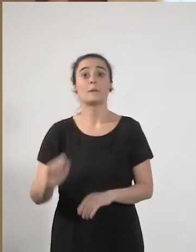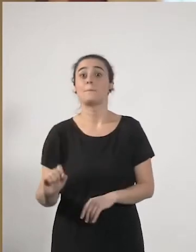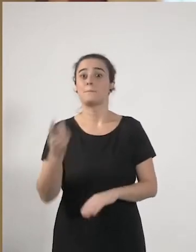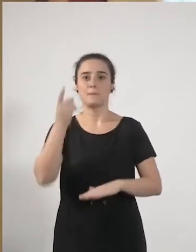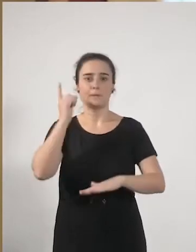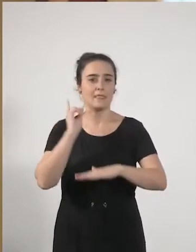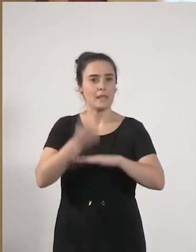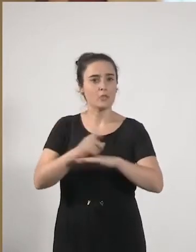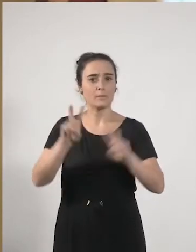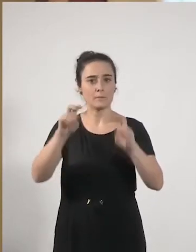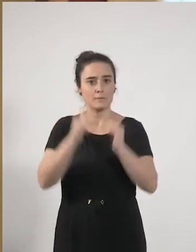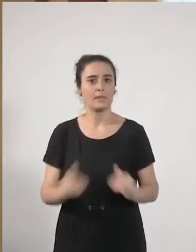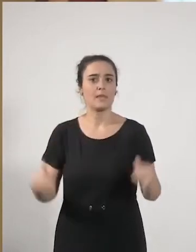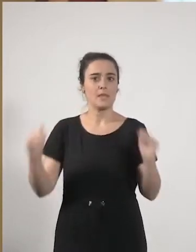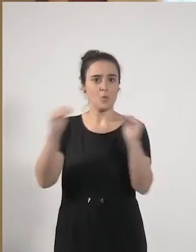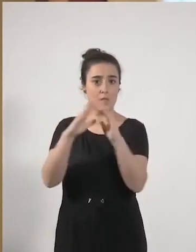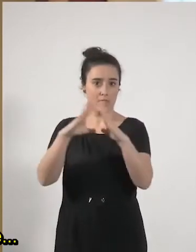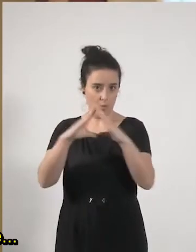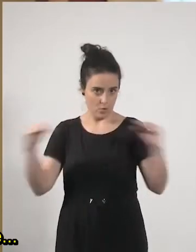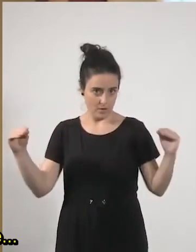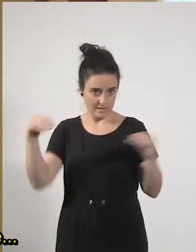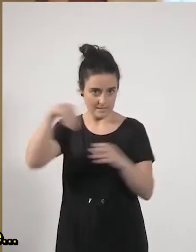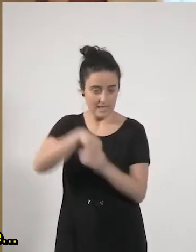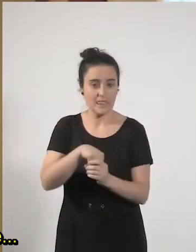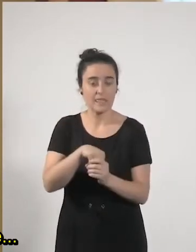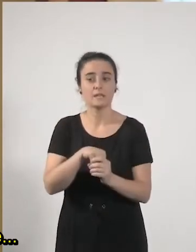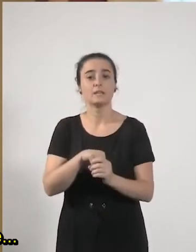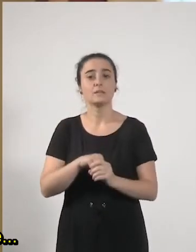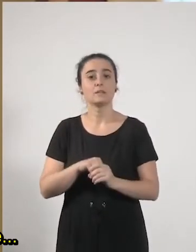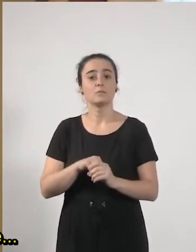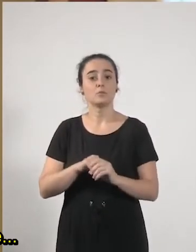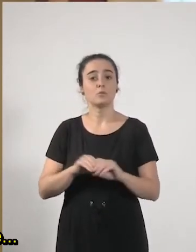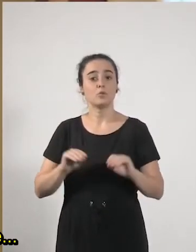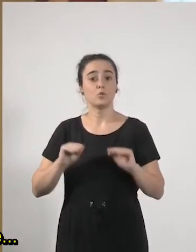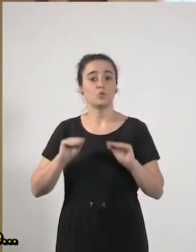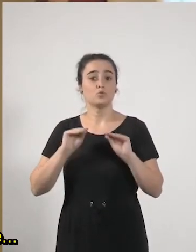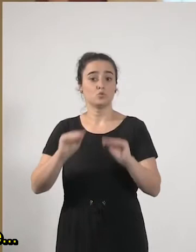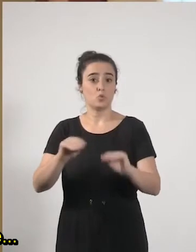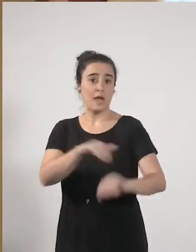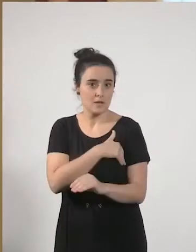Igualdad de la propia universidad y su producción académica incluye...